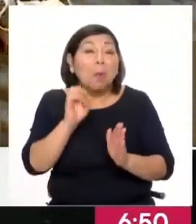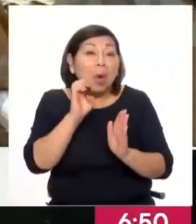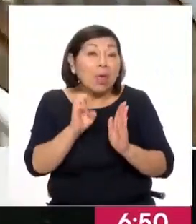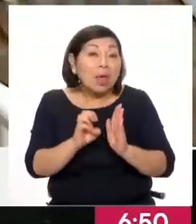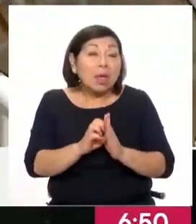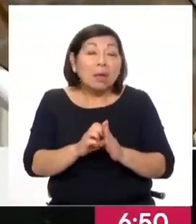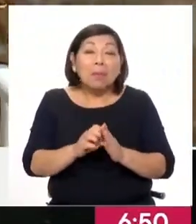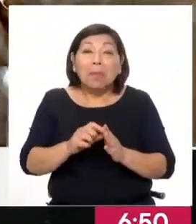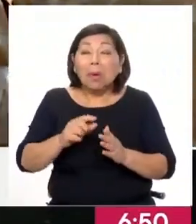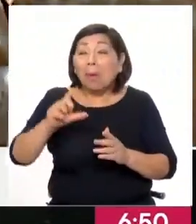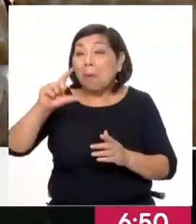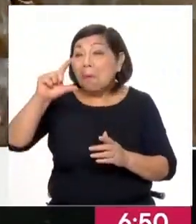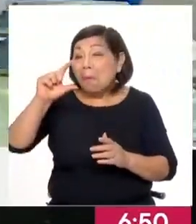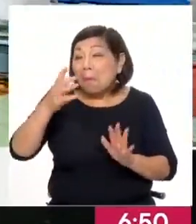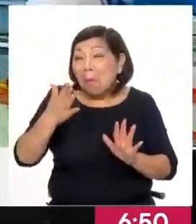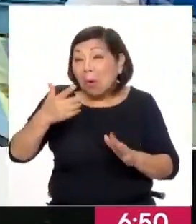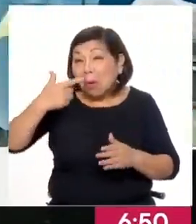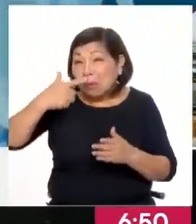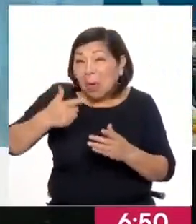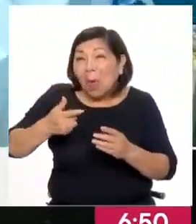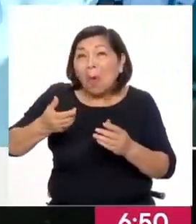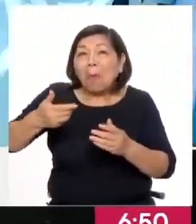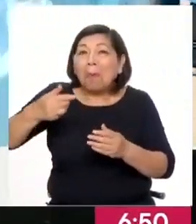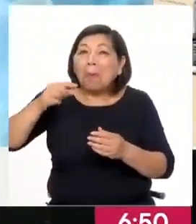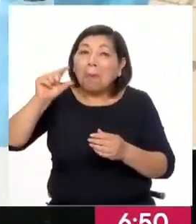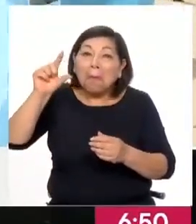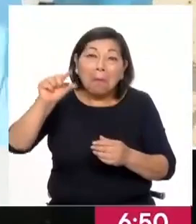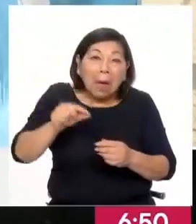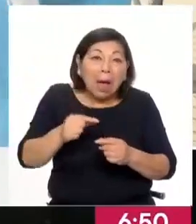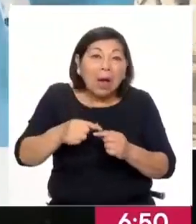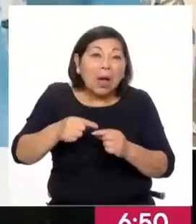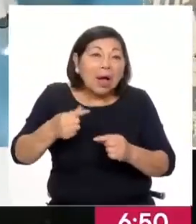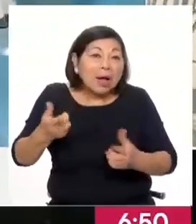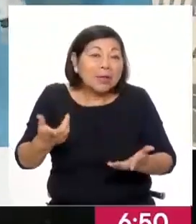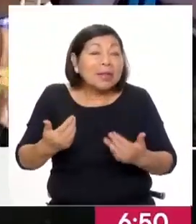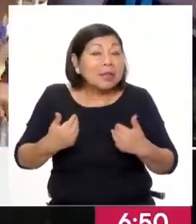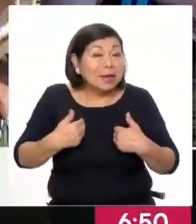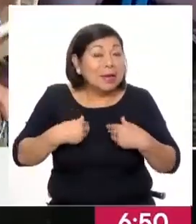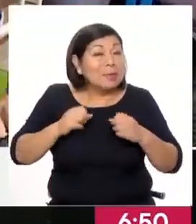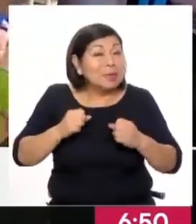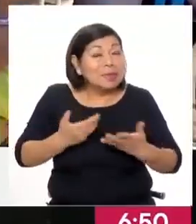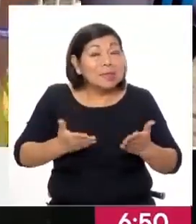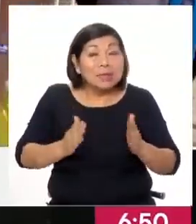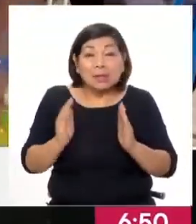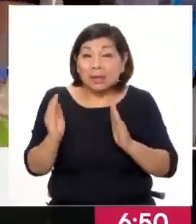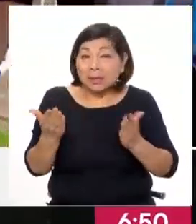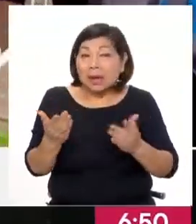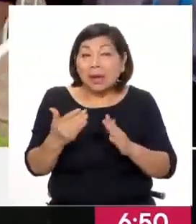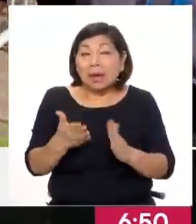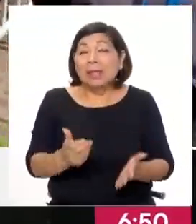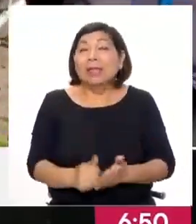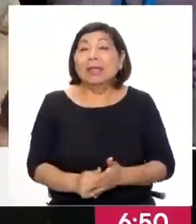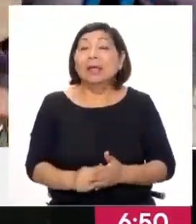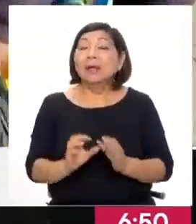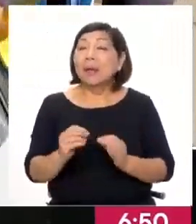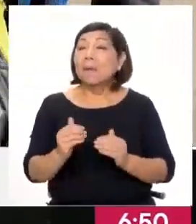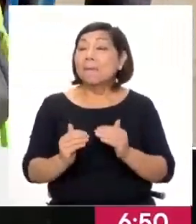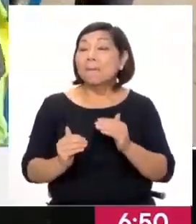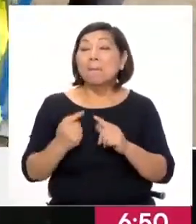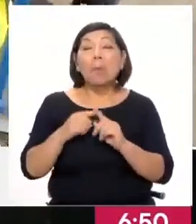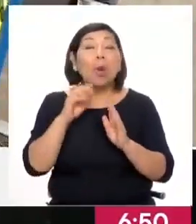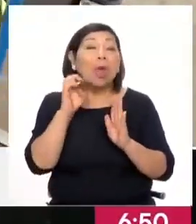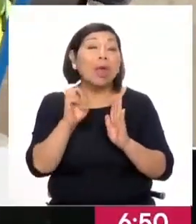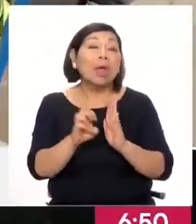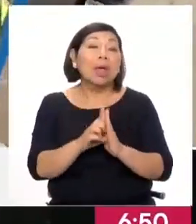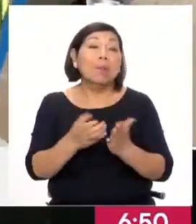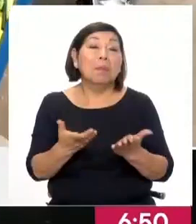combustibles, bajen ligeramente, pero probablemente tengamos que se estabilicen en niveles que sean más altos, por ejemplo,